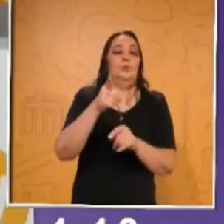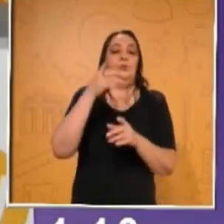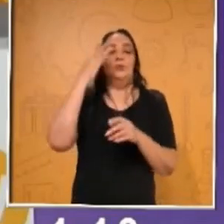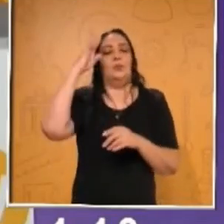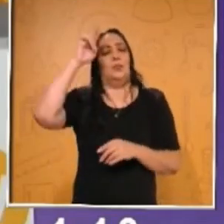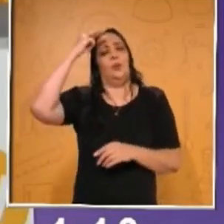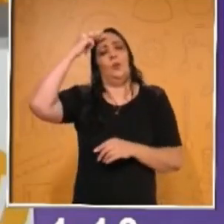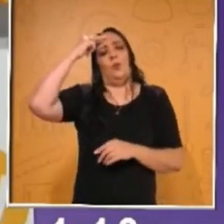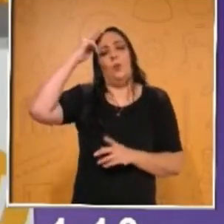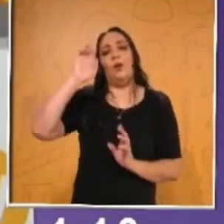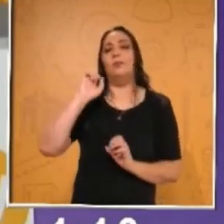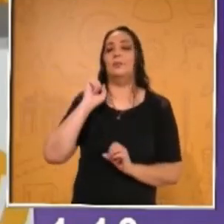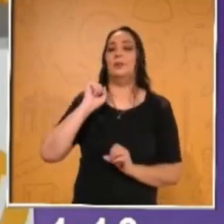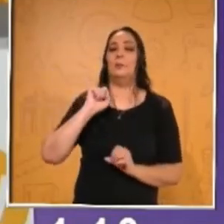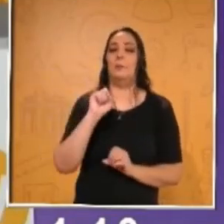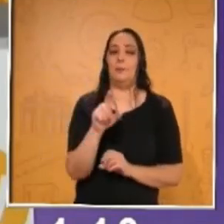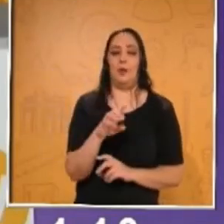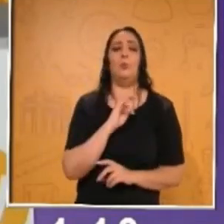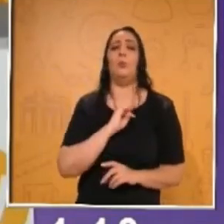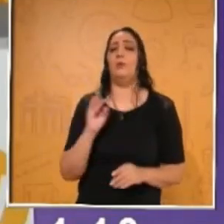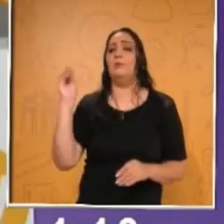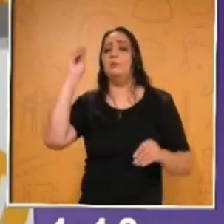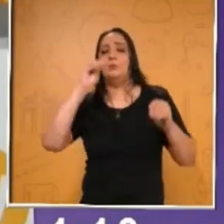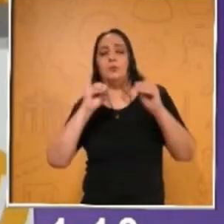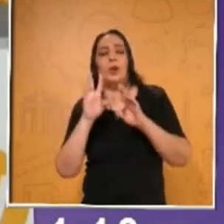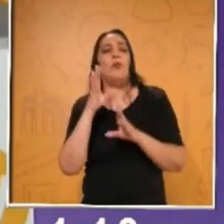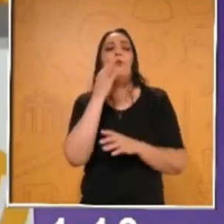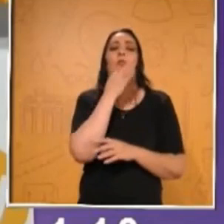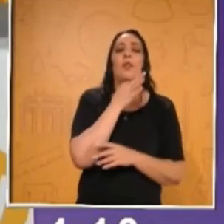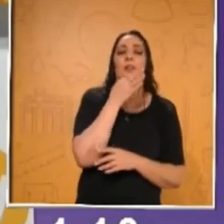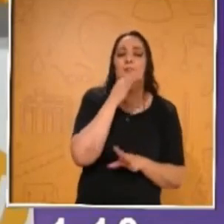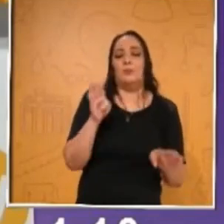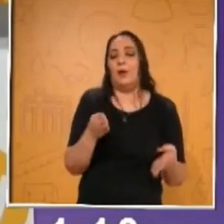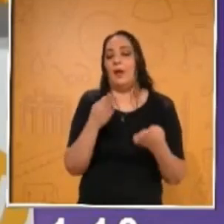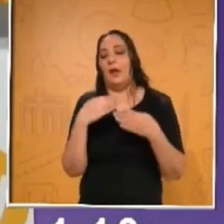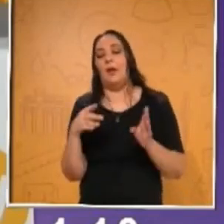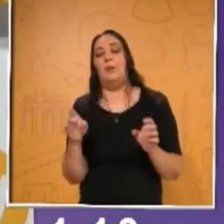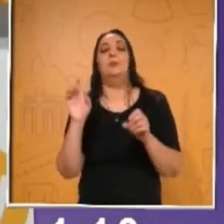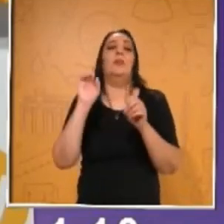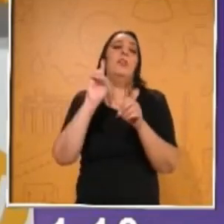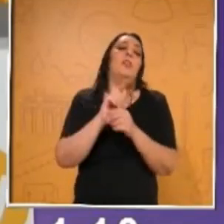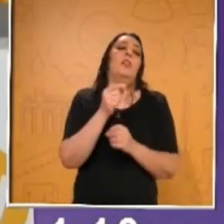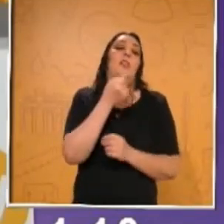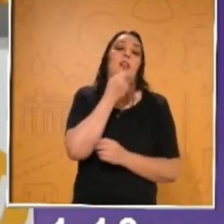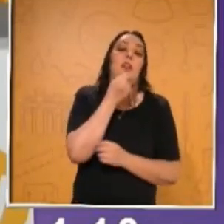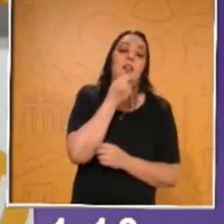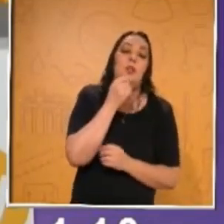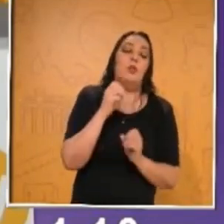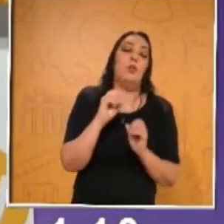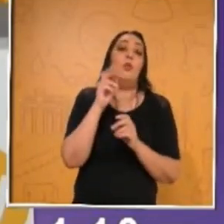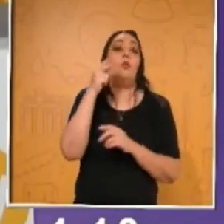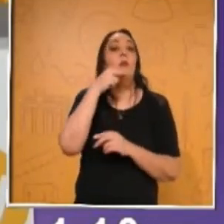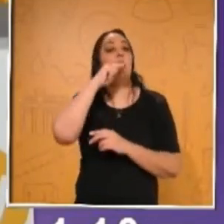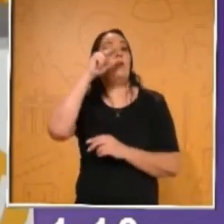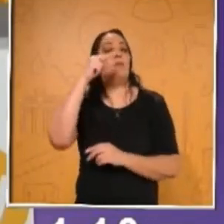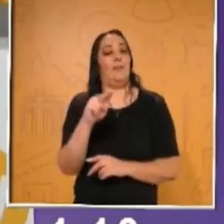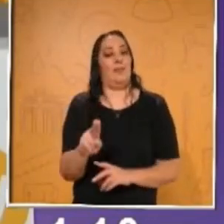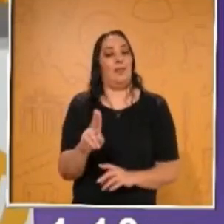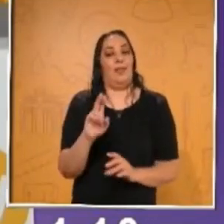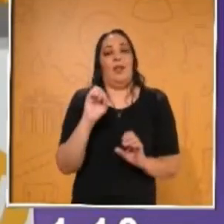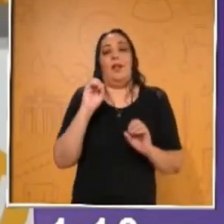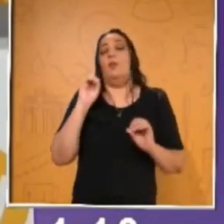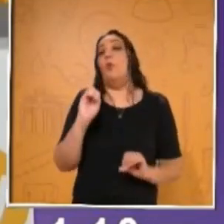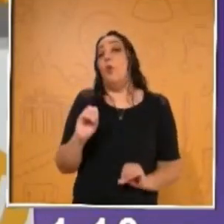en sexto. Recientemente, lo que sean las festividades, festivales del Día del Niño, las posadas que realizan en algunas